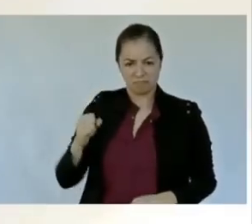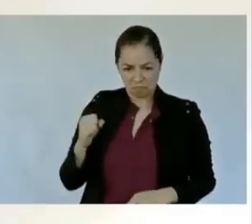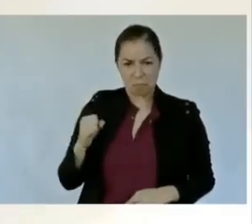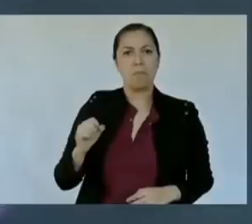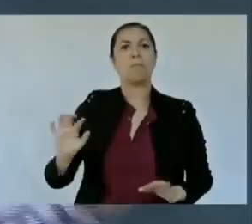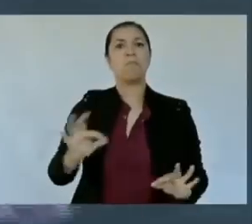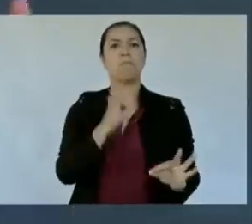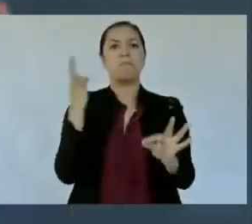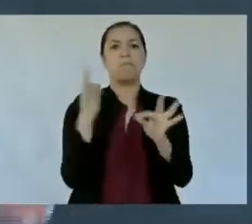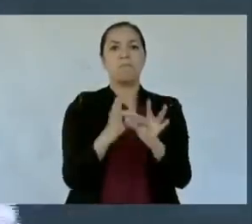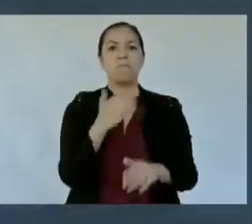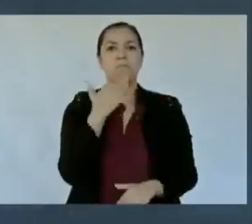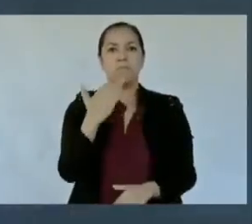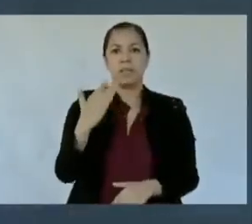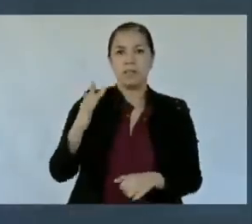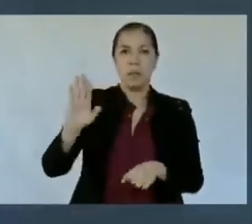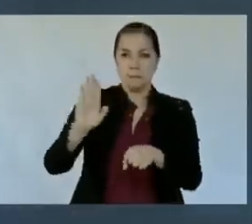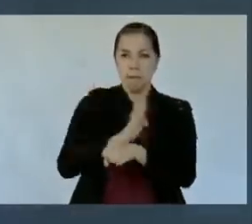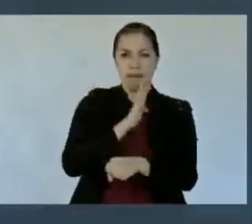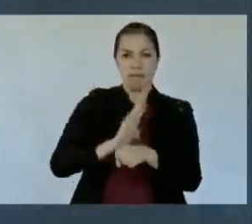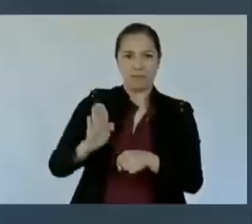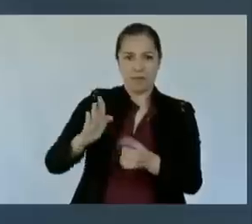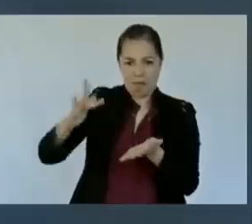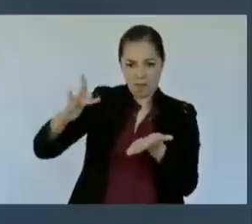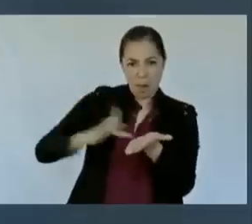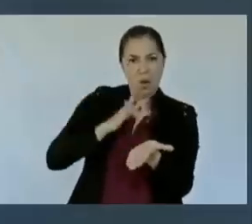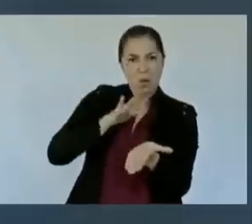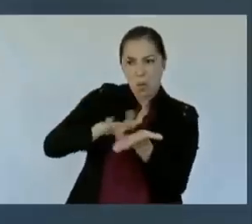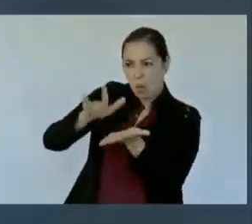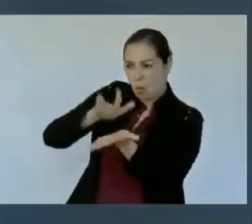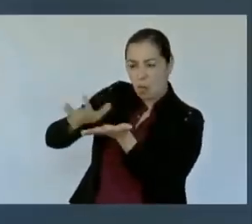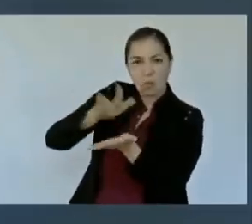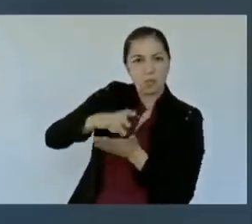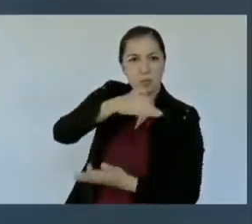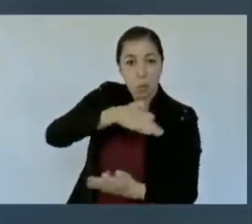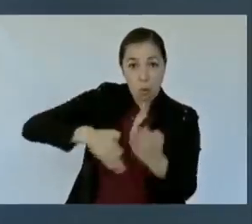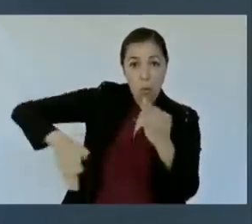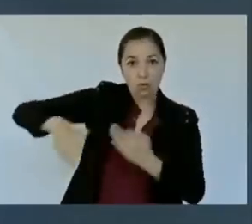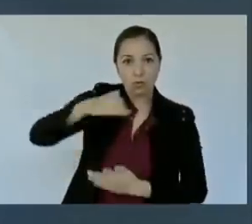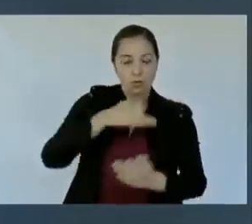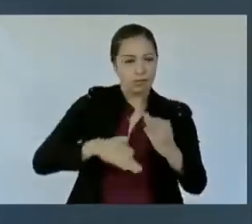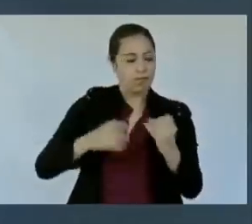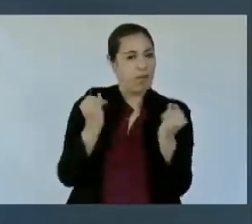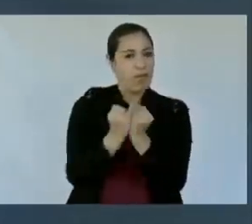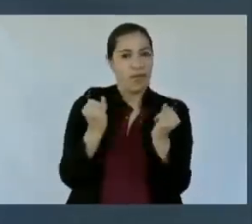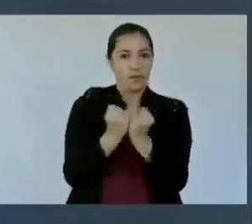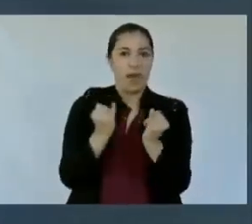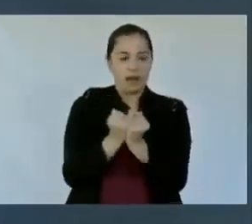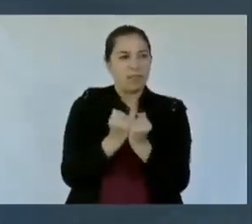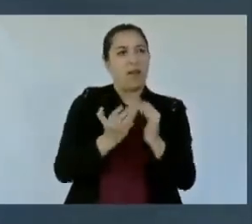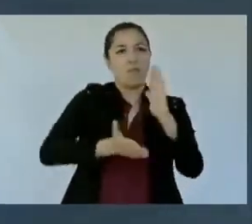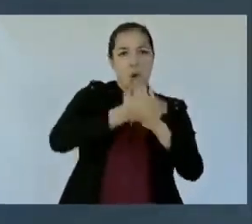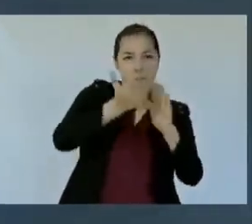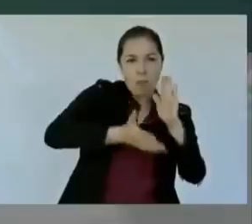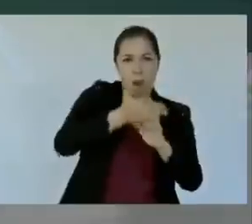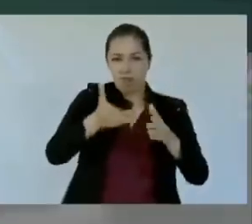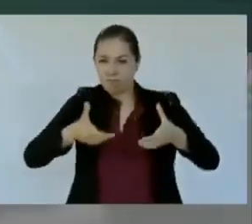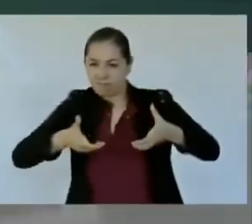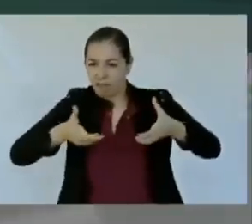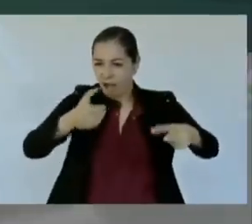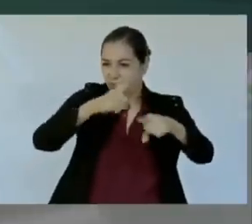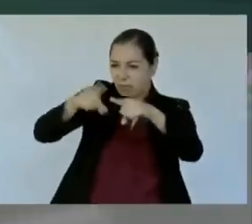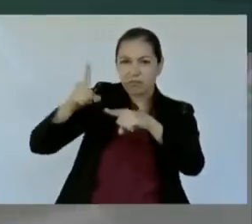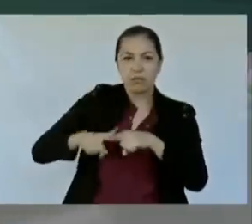buenos beneficios, apoyos y obras que son realidades. No son